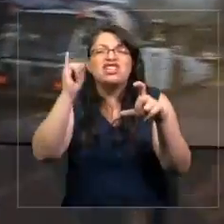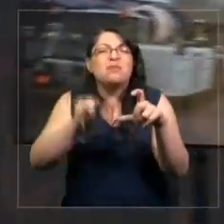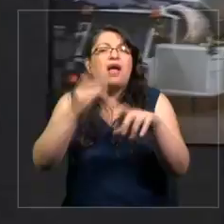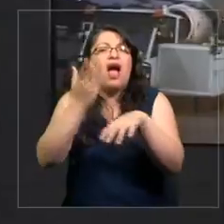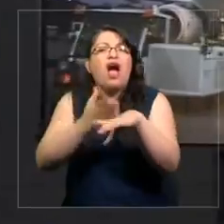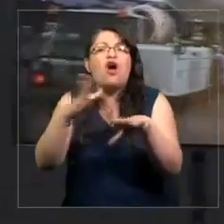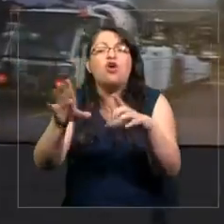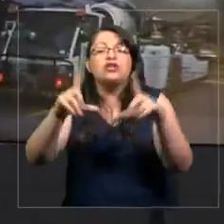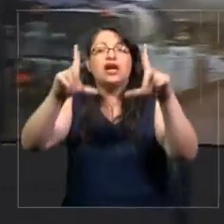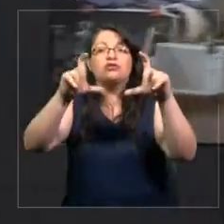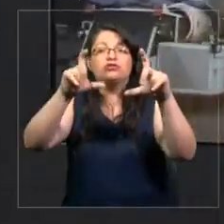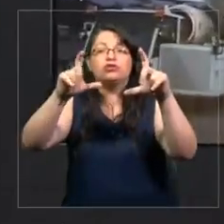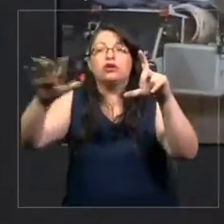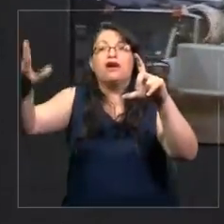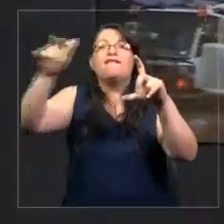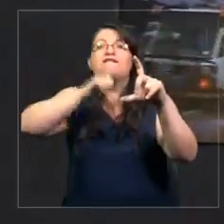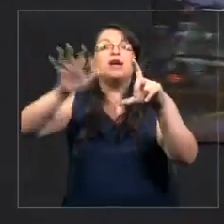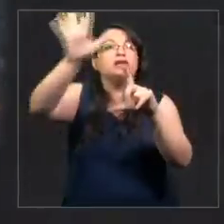algo queda fuera de cuadro.